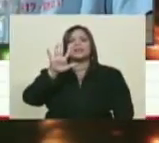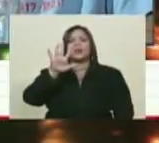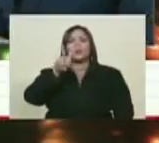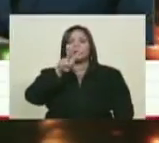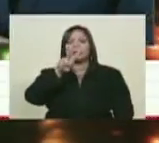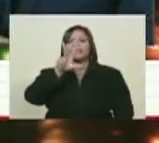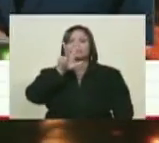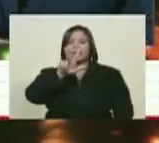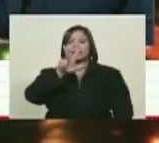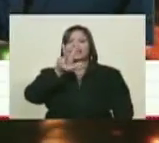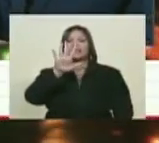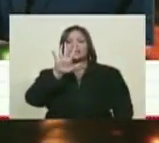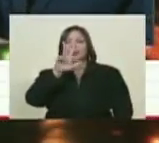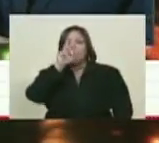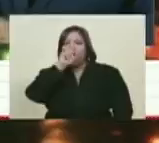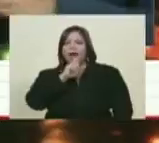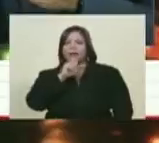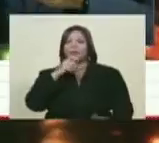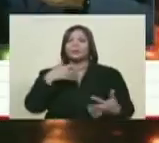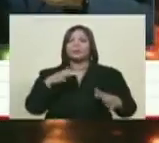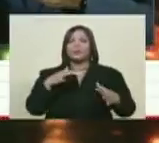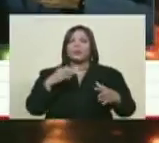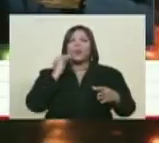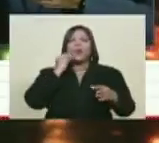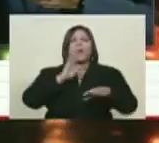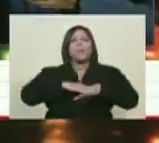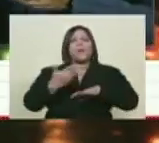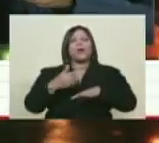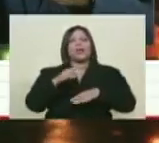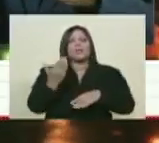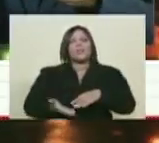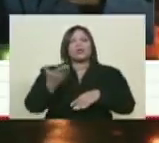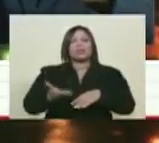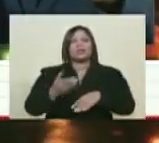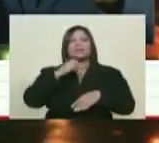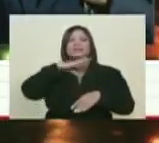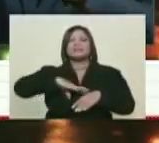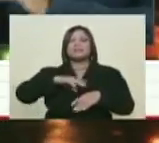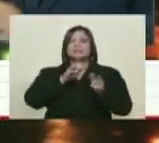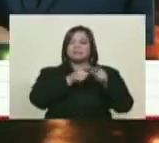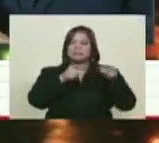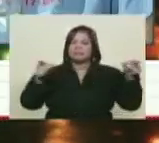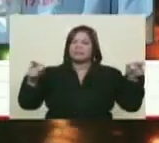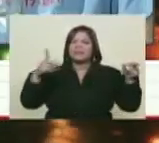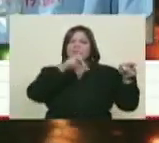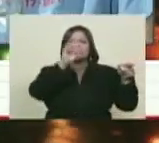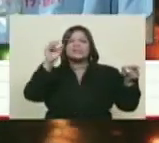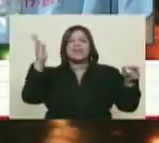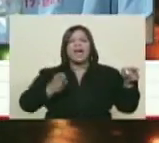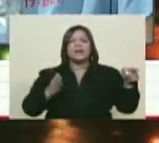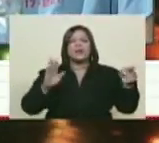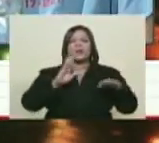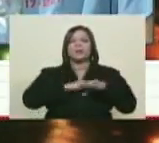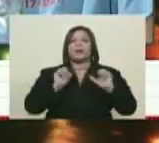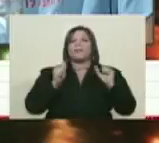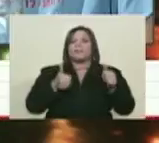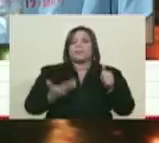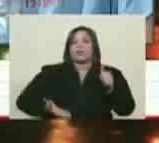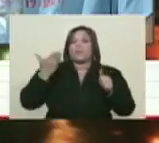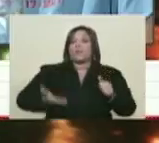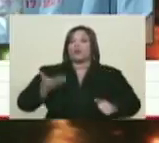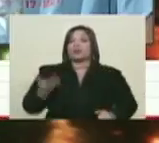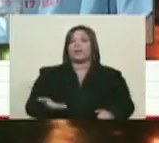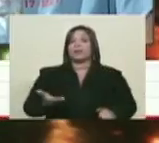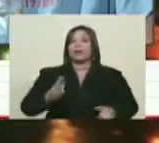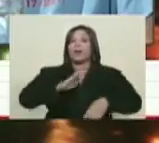años. Para un joven de 35 años, ¿por qué es importante conocer ese siglo de revoluciones? En principio es importante